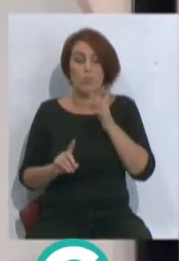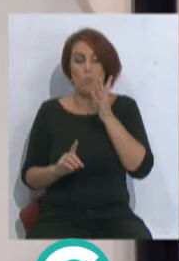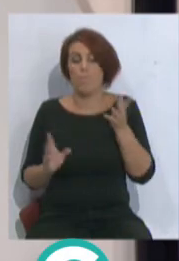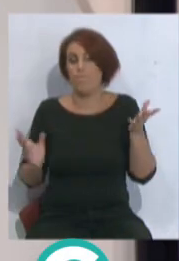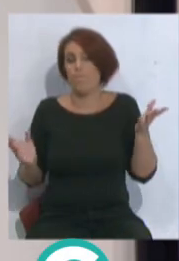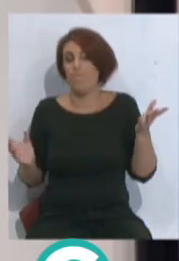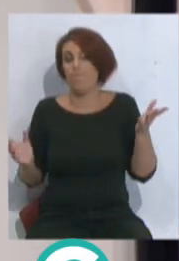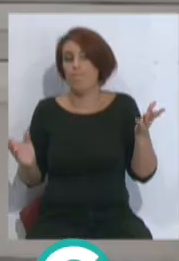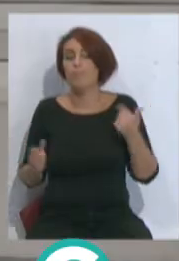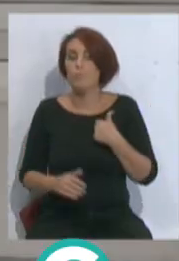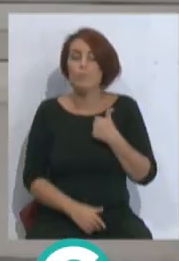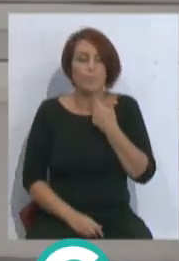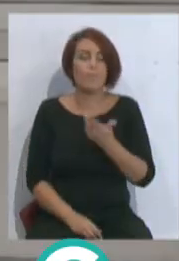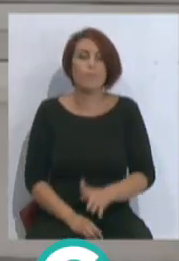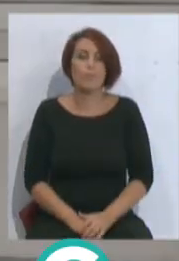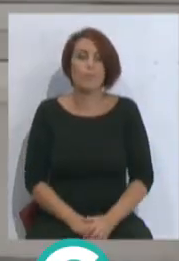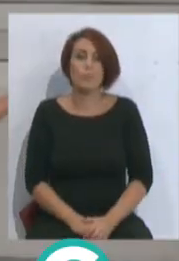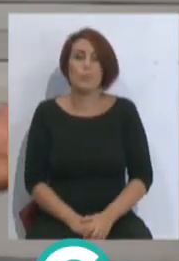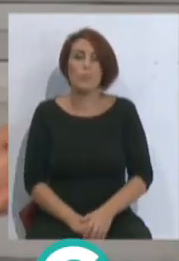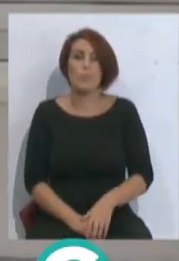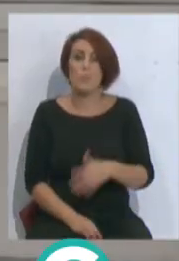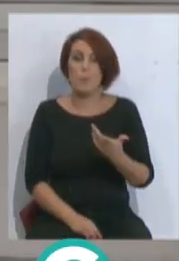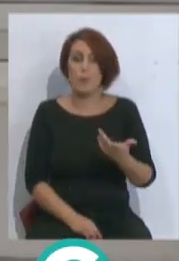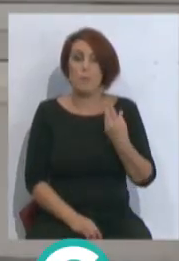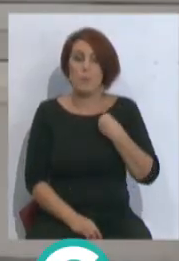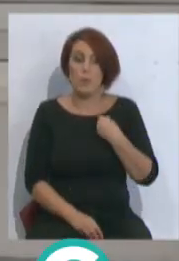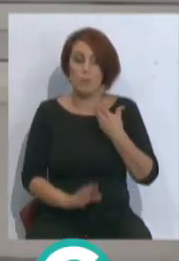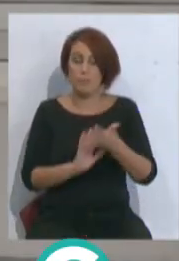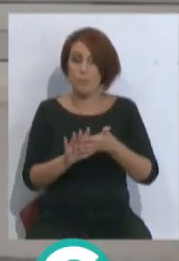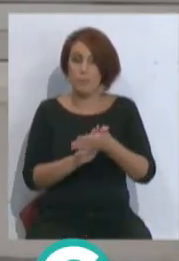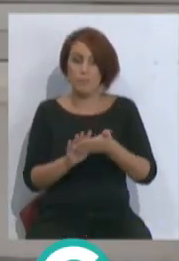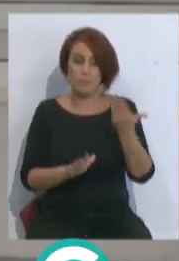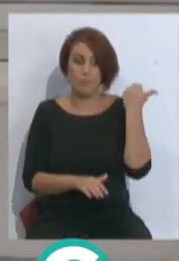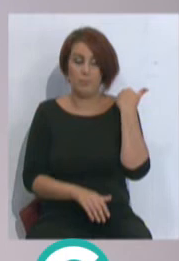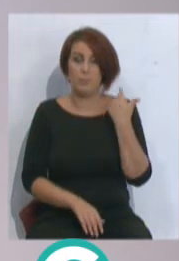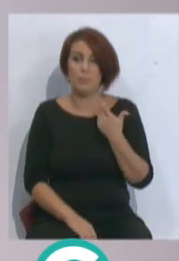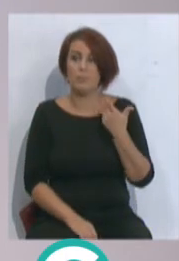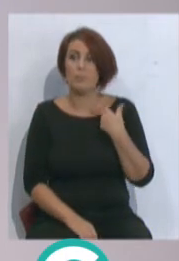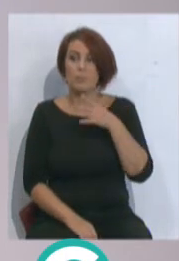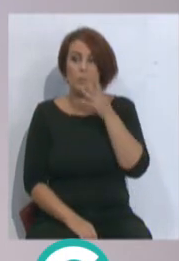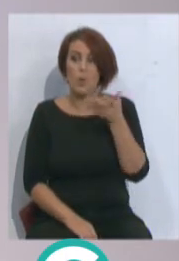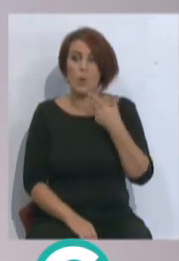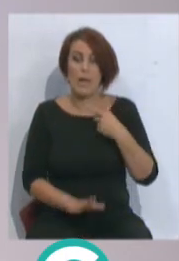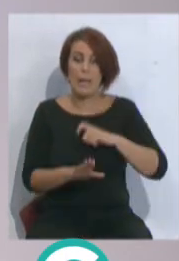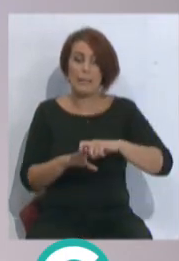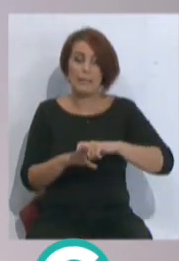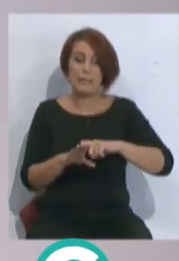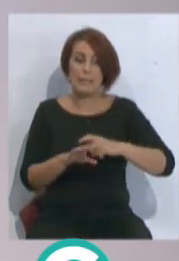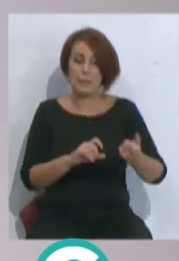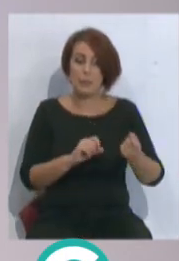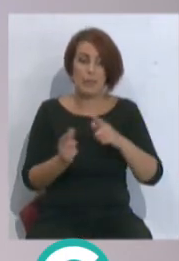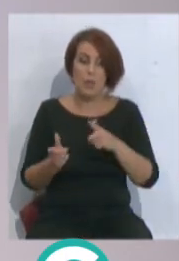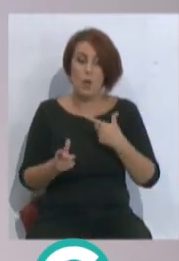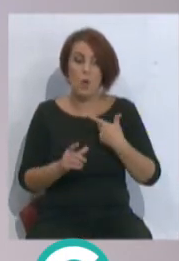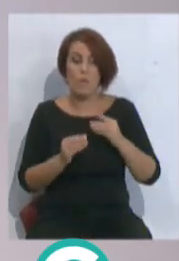que... Claro. Por eso es que aprovecháis lo que estábamos comentando antes. Totalmente. Sobre todo porque tiene características muy del estilo de